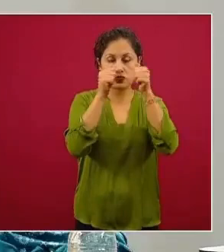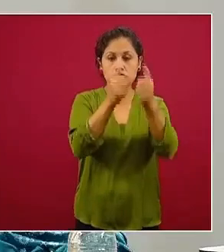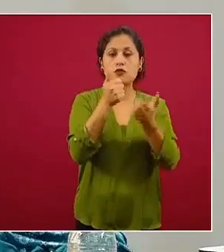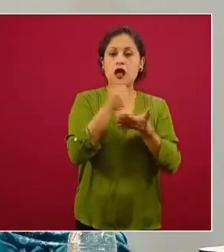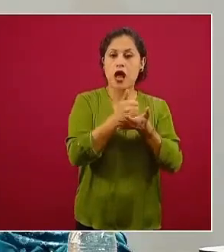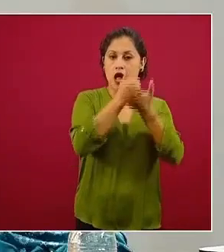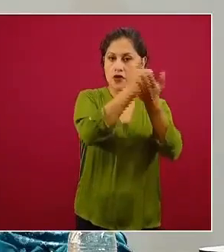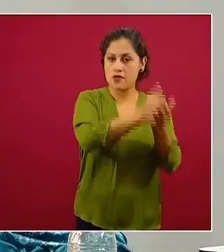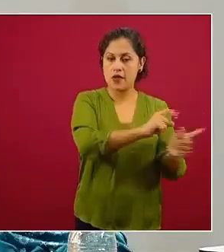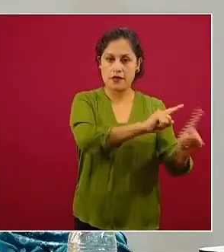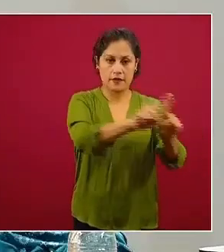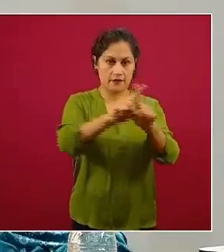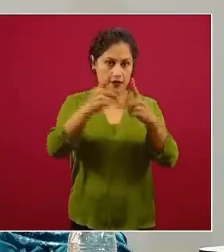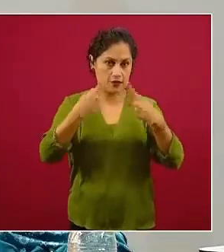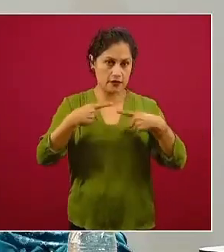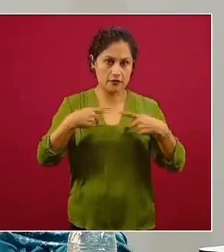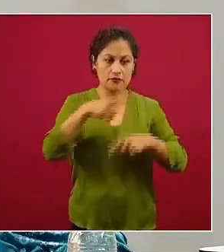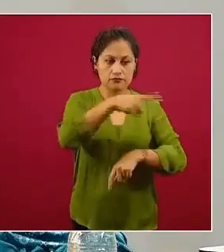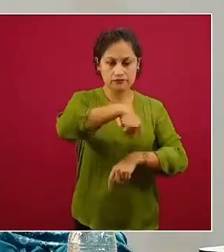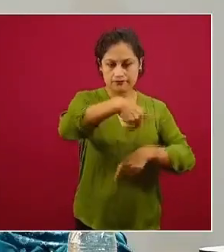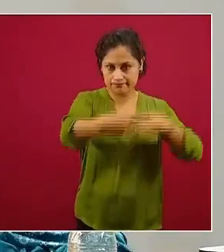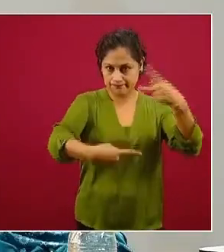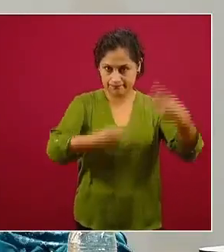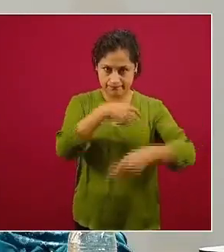a la población, a la ciudadanía. Muchas gracias.